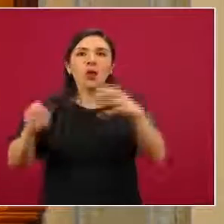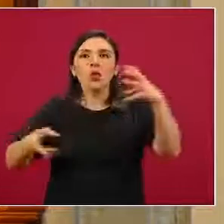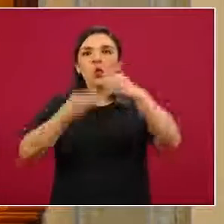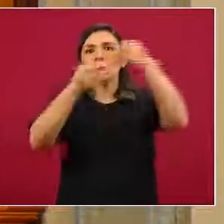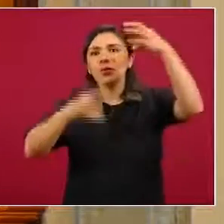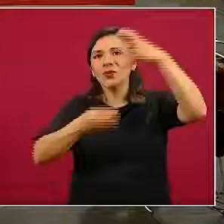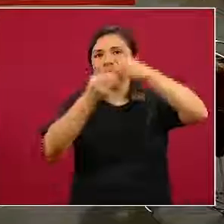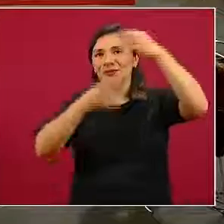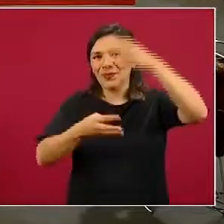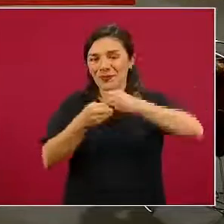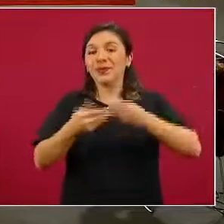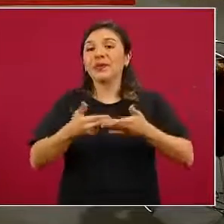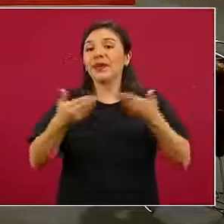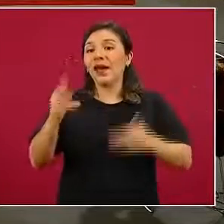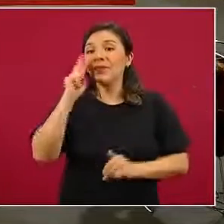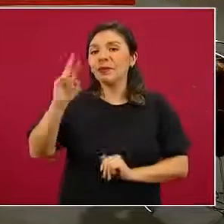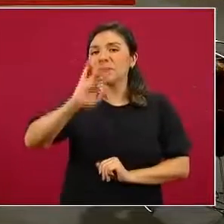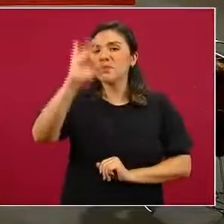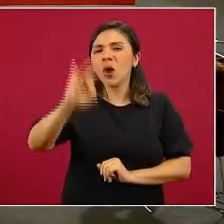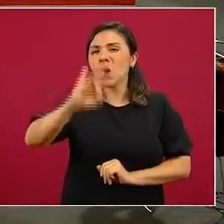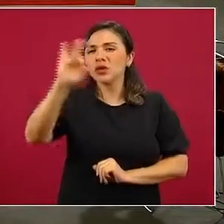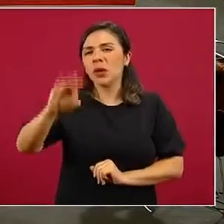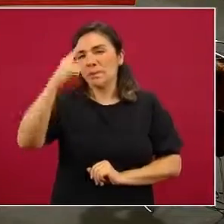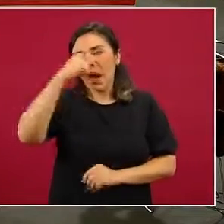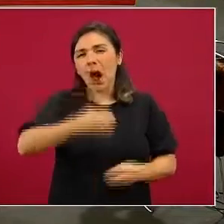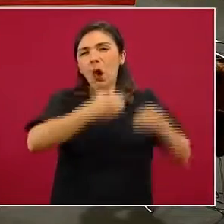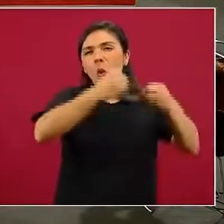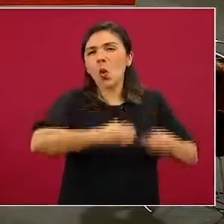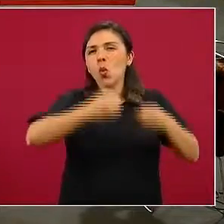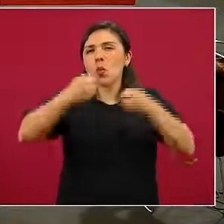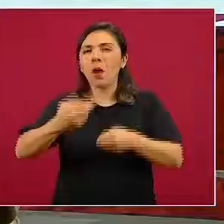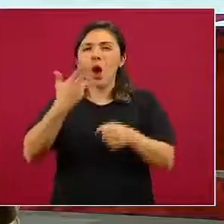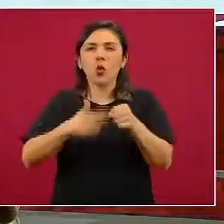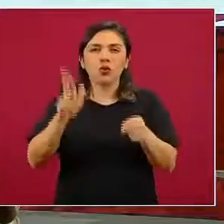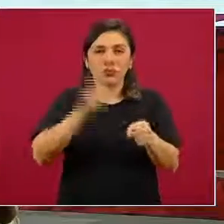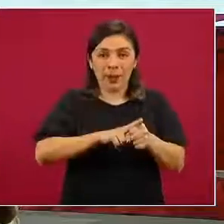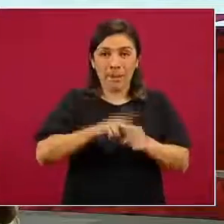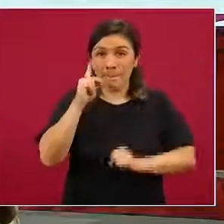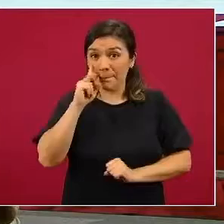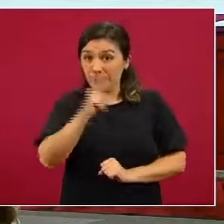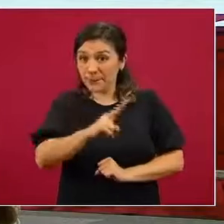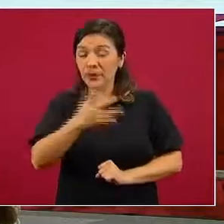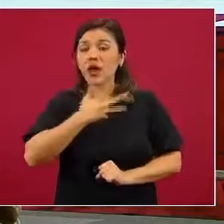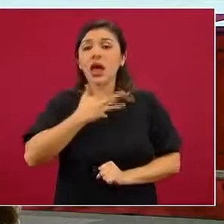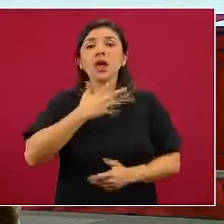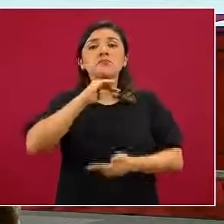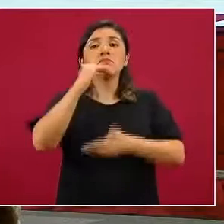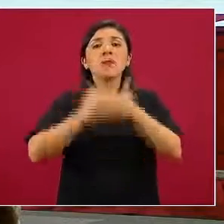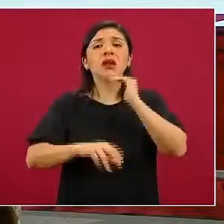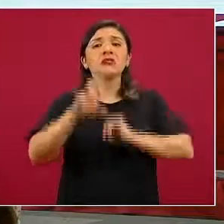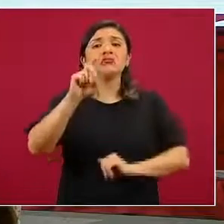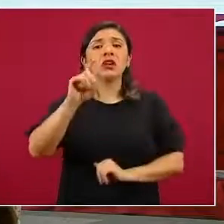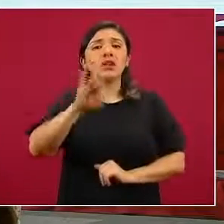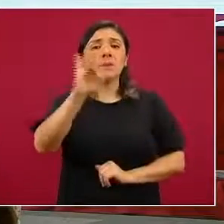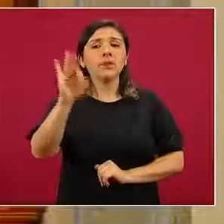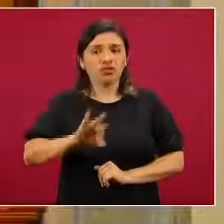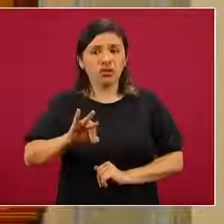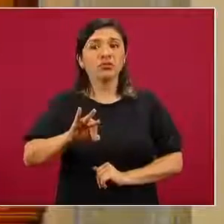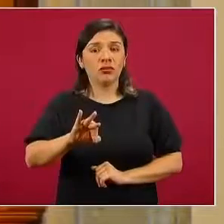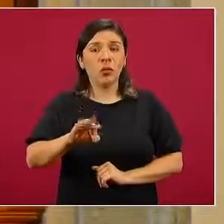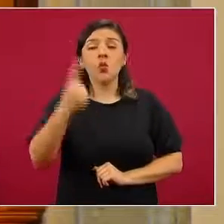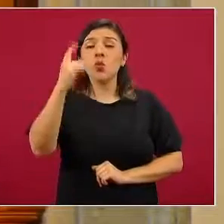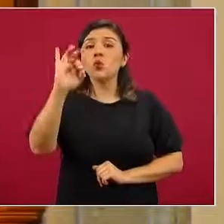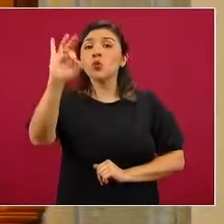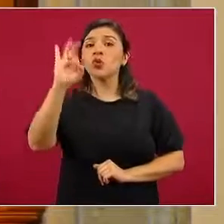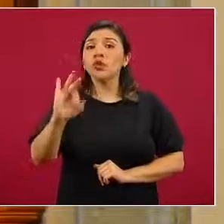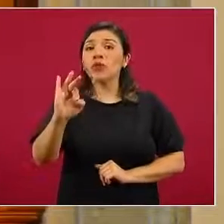veamos ahora finalmente los porcentajes de ocupación hospitalaria. Tenemos una disminución por debajo del 30 por ciento, de hecho un punto